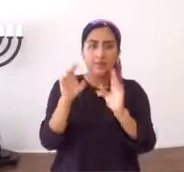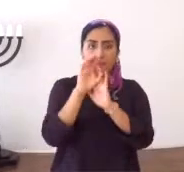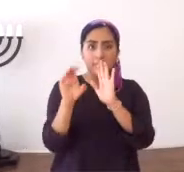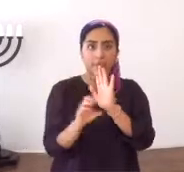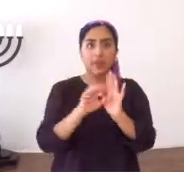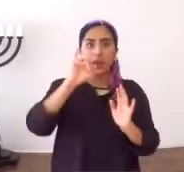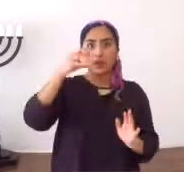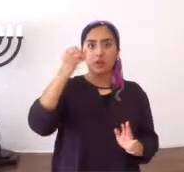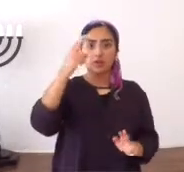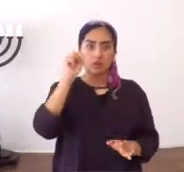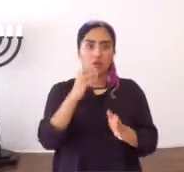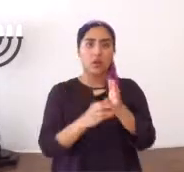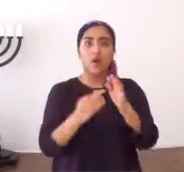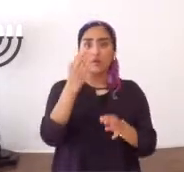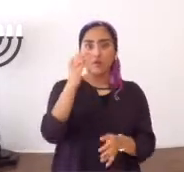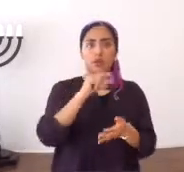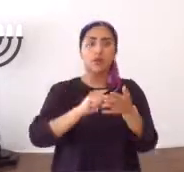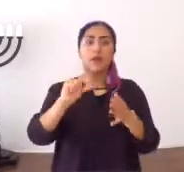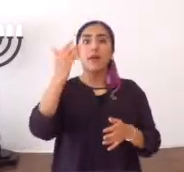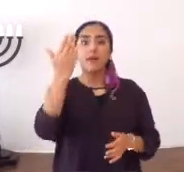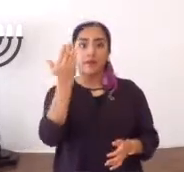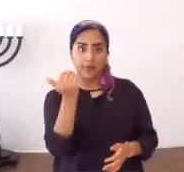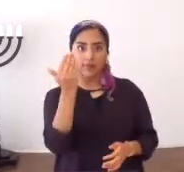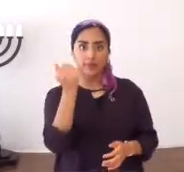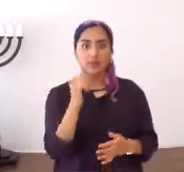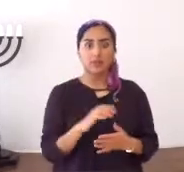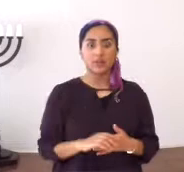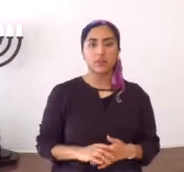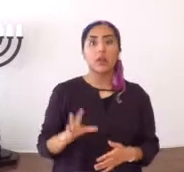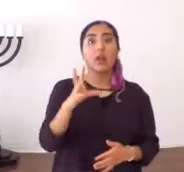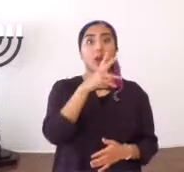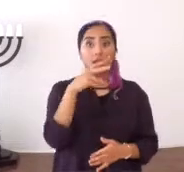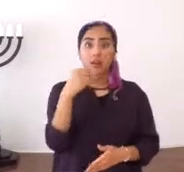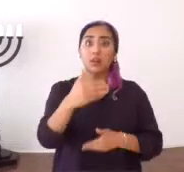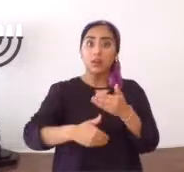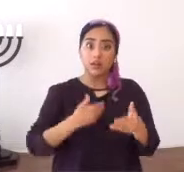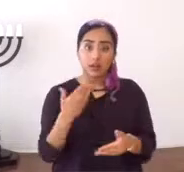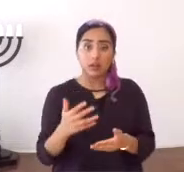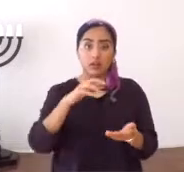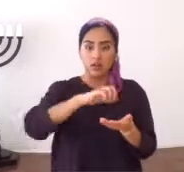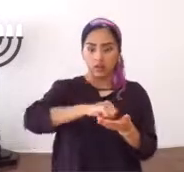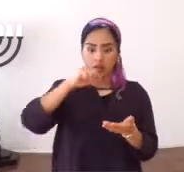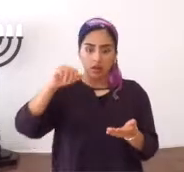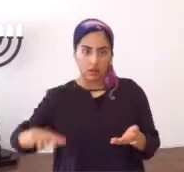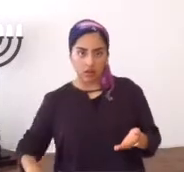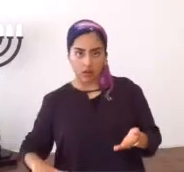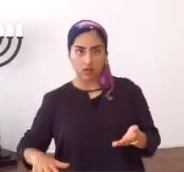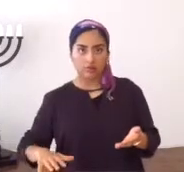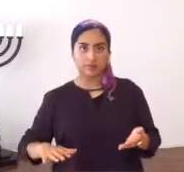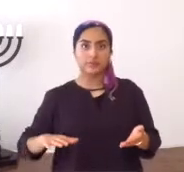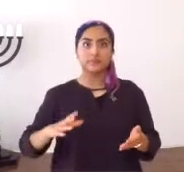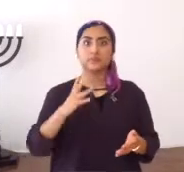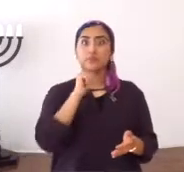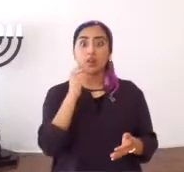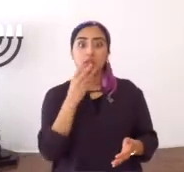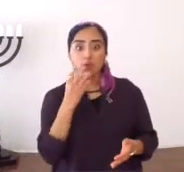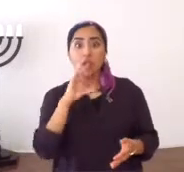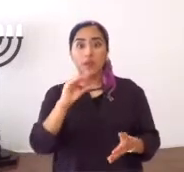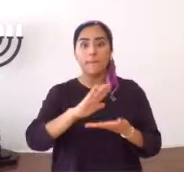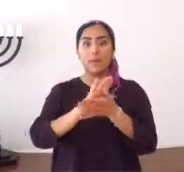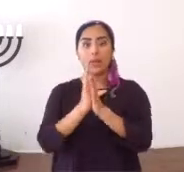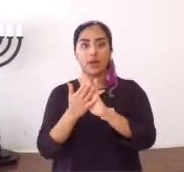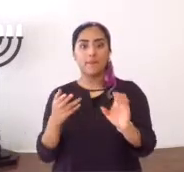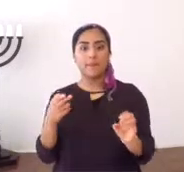si le ama, guarda sus mandamientos, Yohanan, 14, 15, Juan, 14, 15, y entonces, deja uno de ser